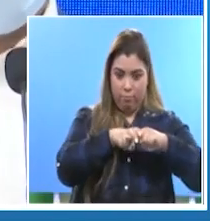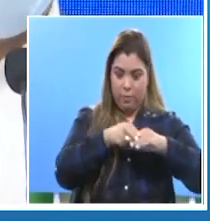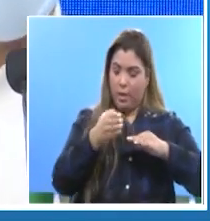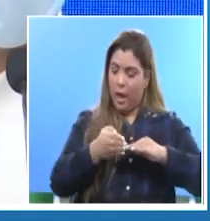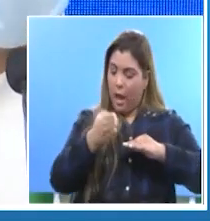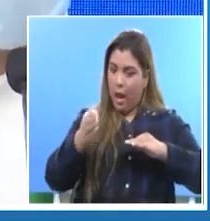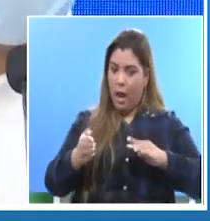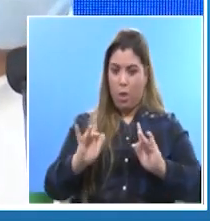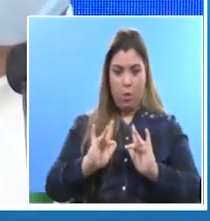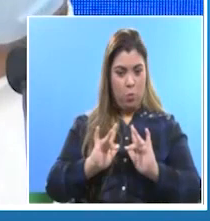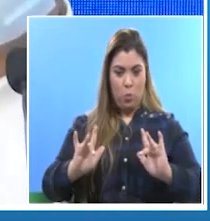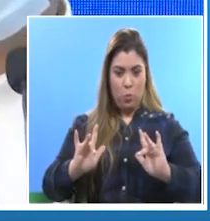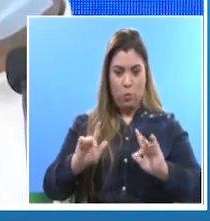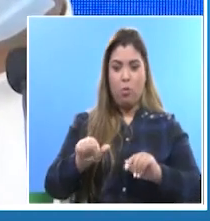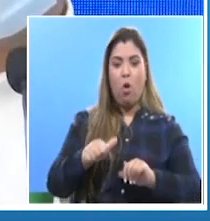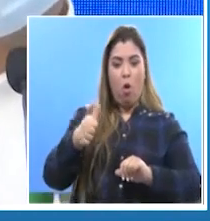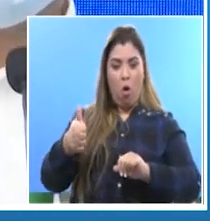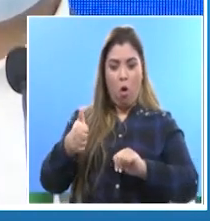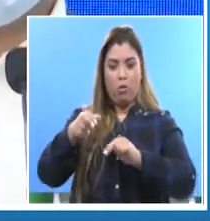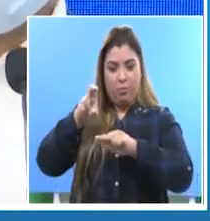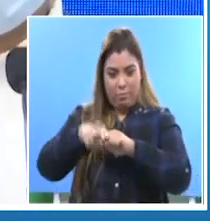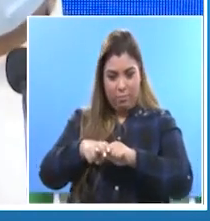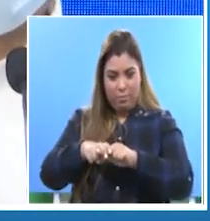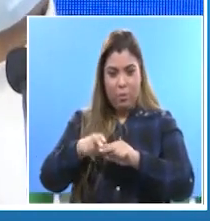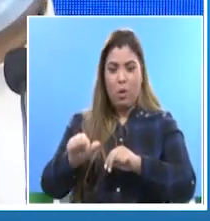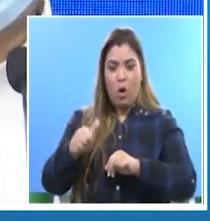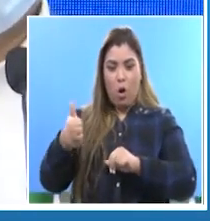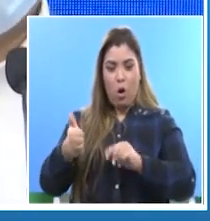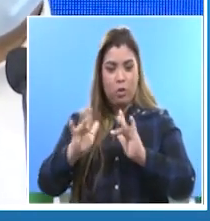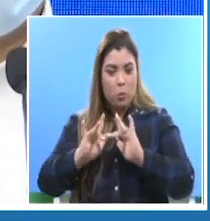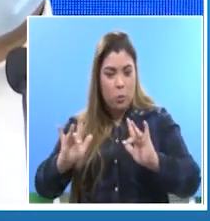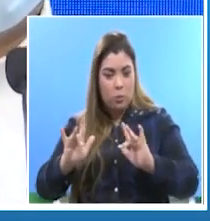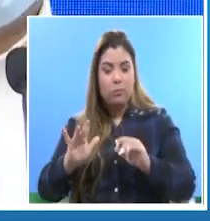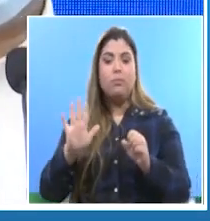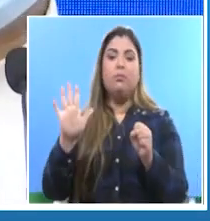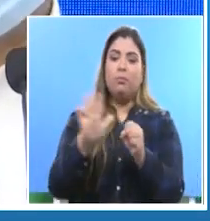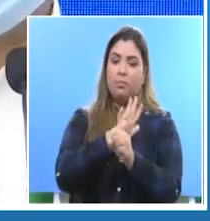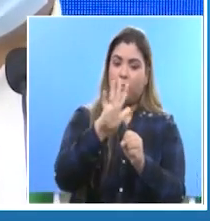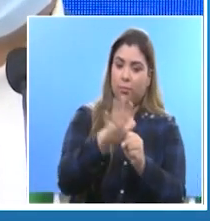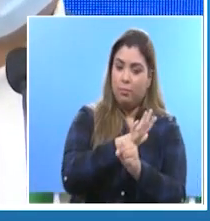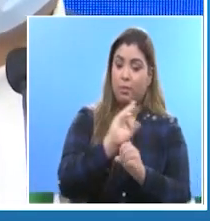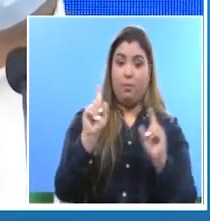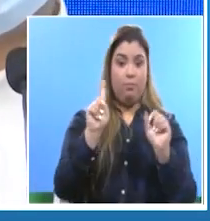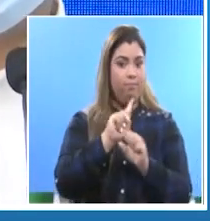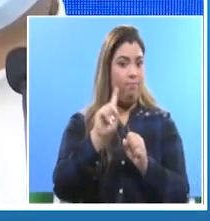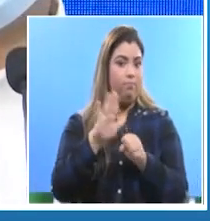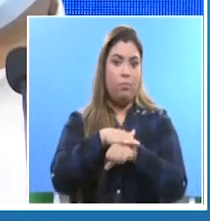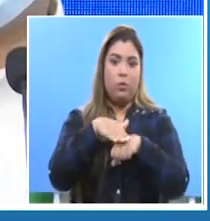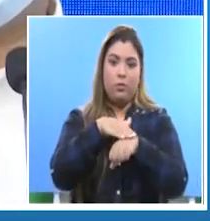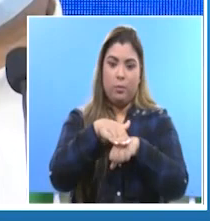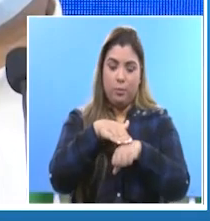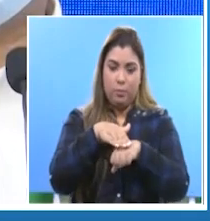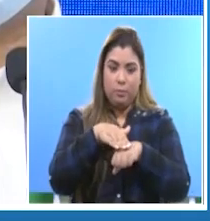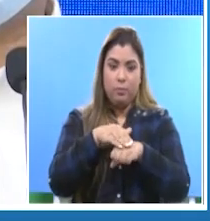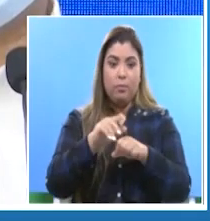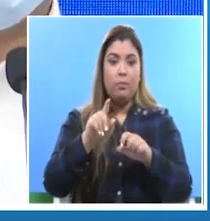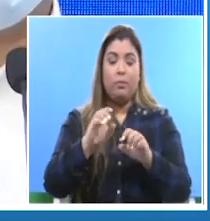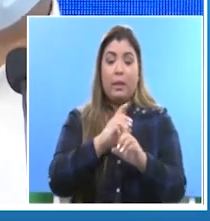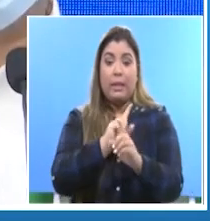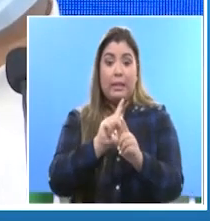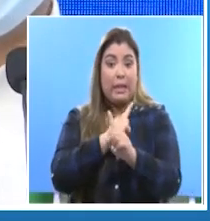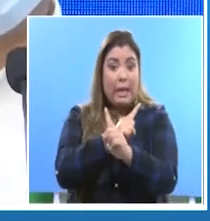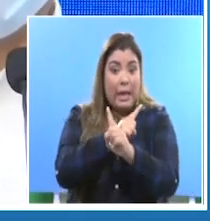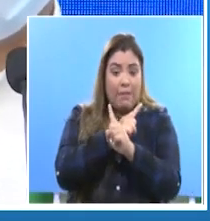si acaso la mitad de la capacidad de cada una de las mesas.